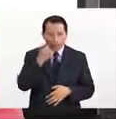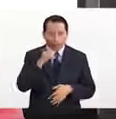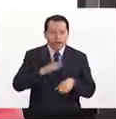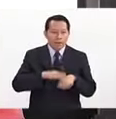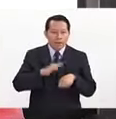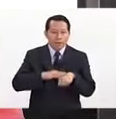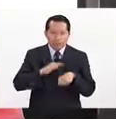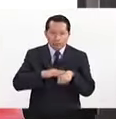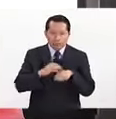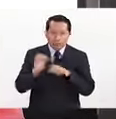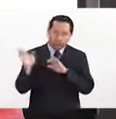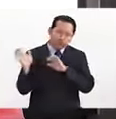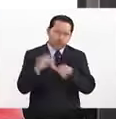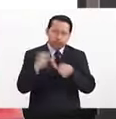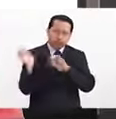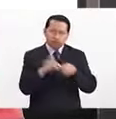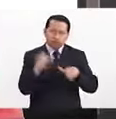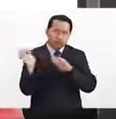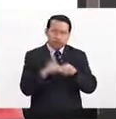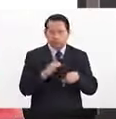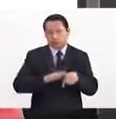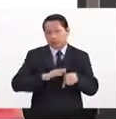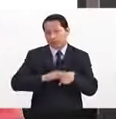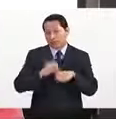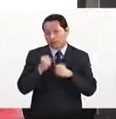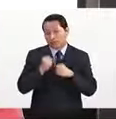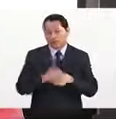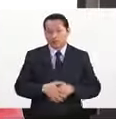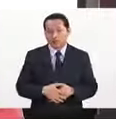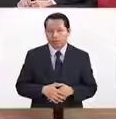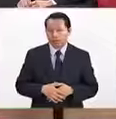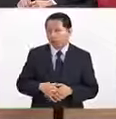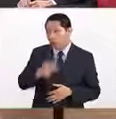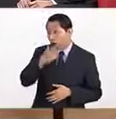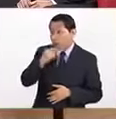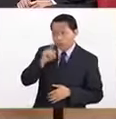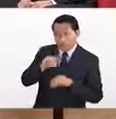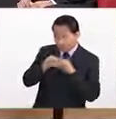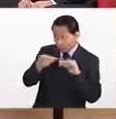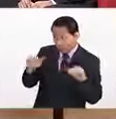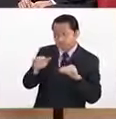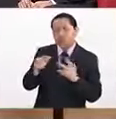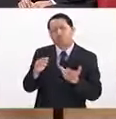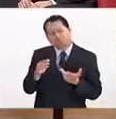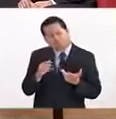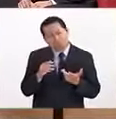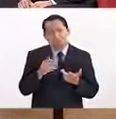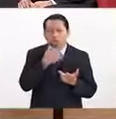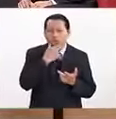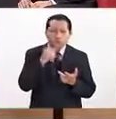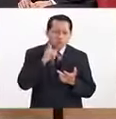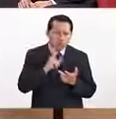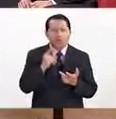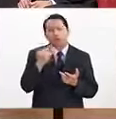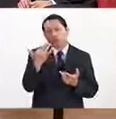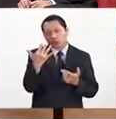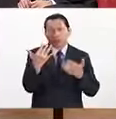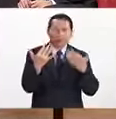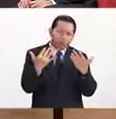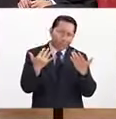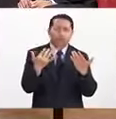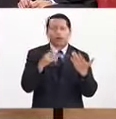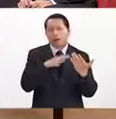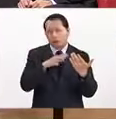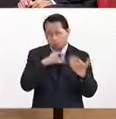mayor matrícula presenta en el país. ¿Hombres y mujeres, por igual? Hombres y mujeres. Tenemos 50 y 50 en